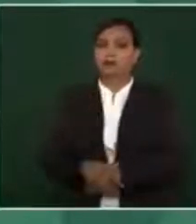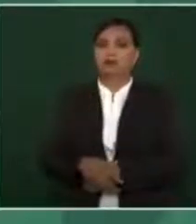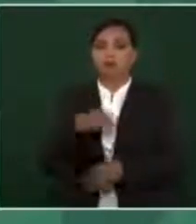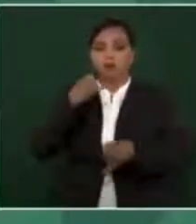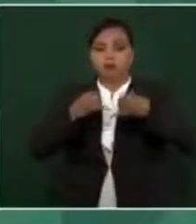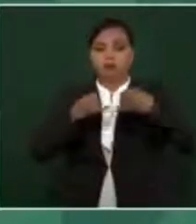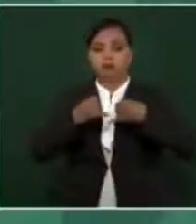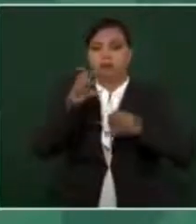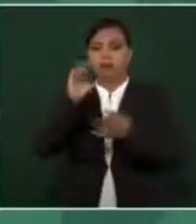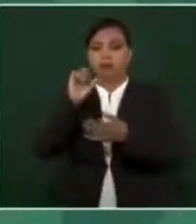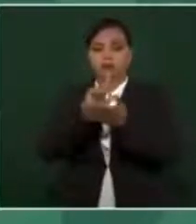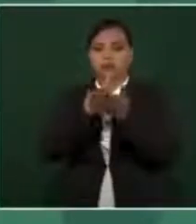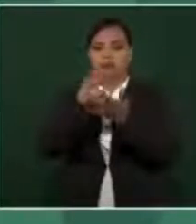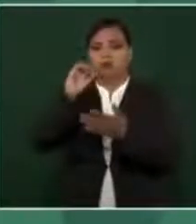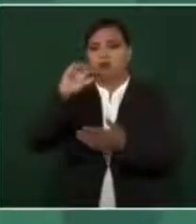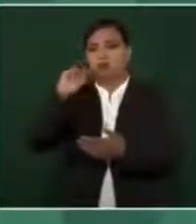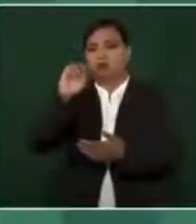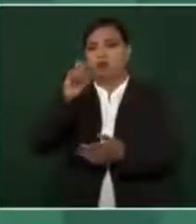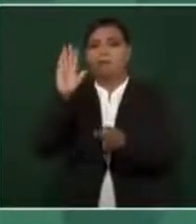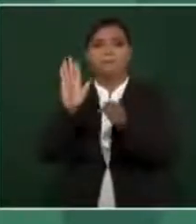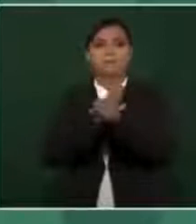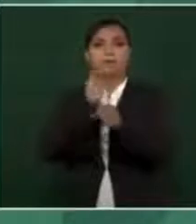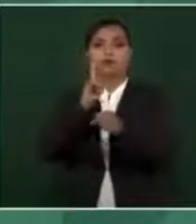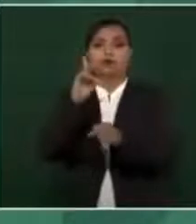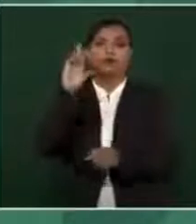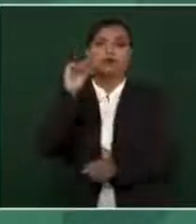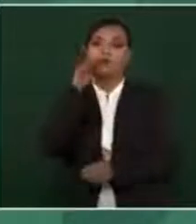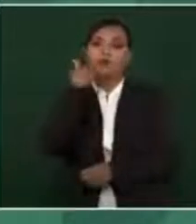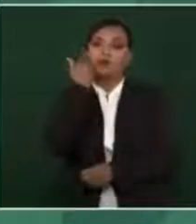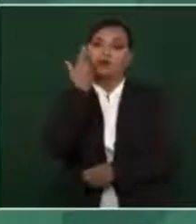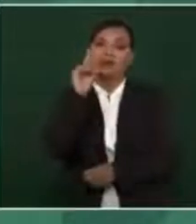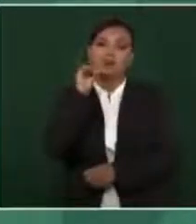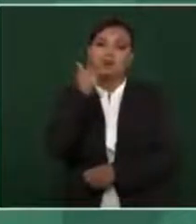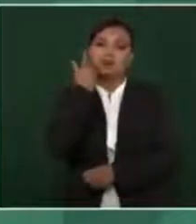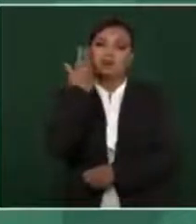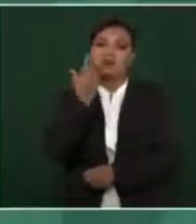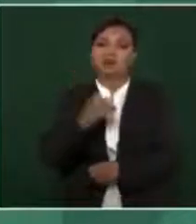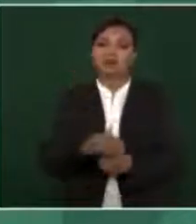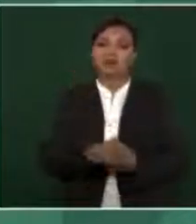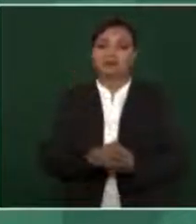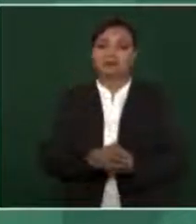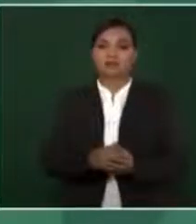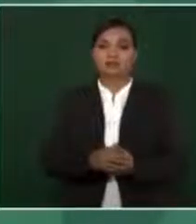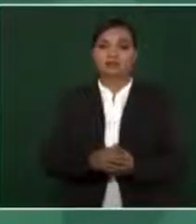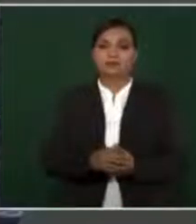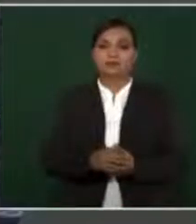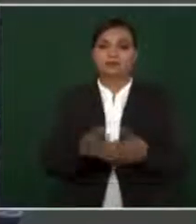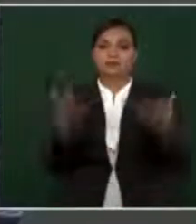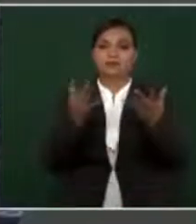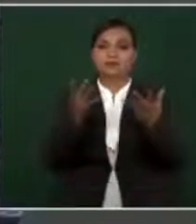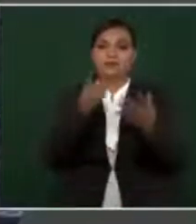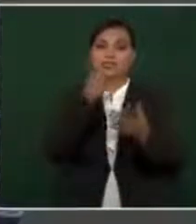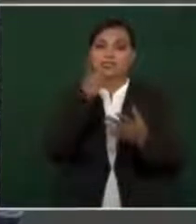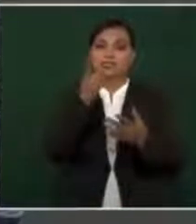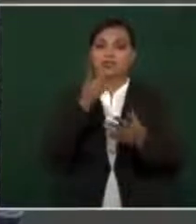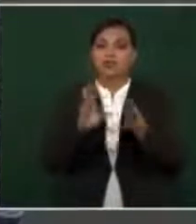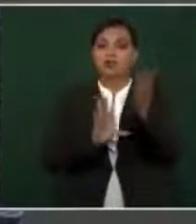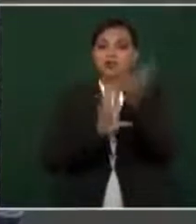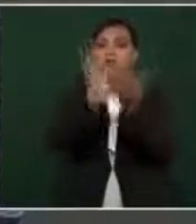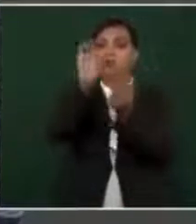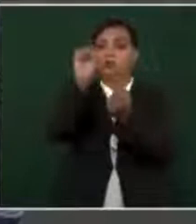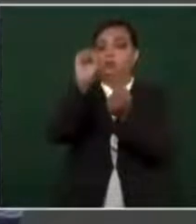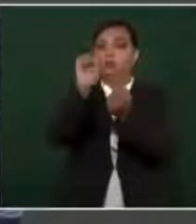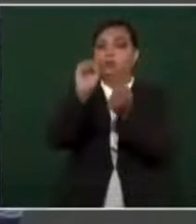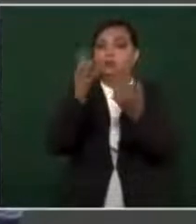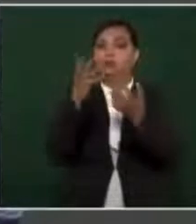porque no querían que se declarara constitucional